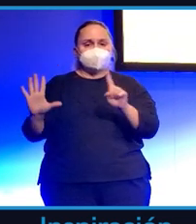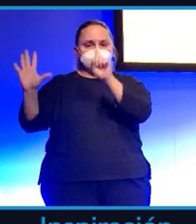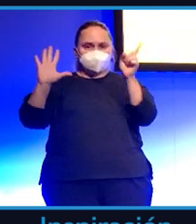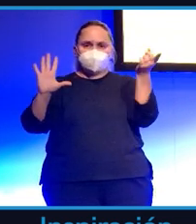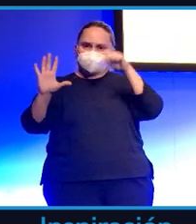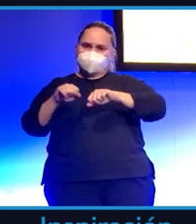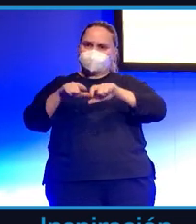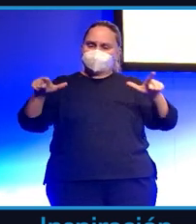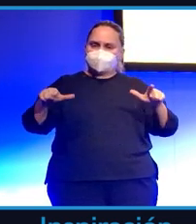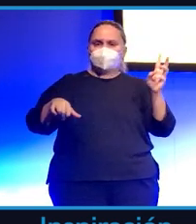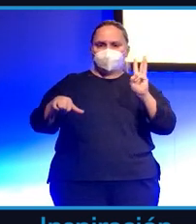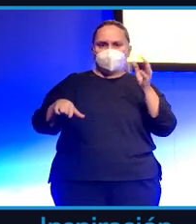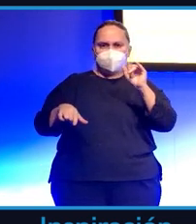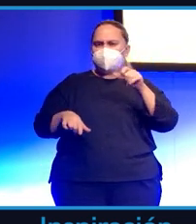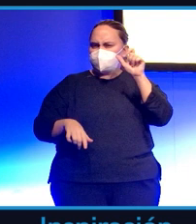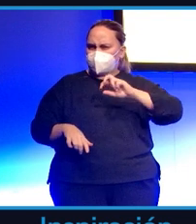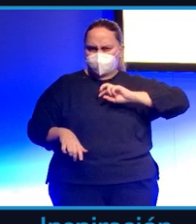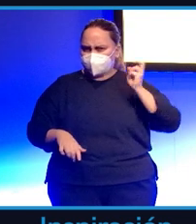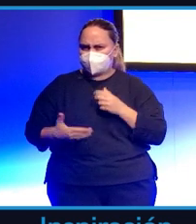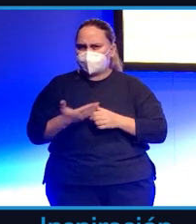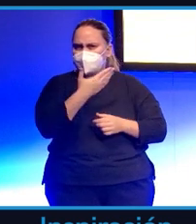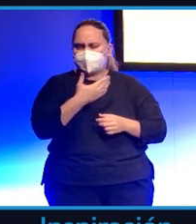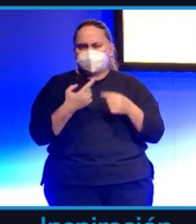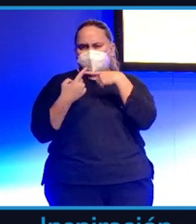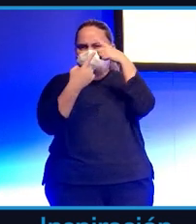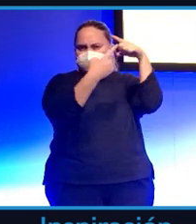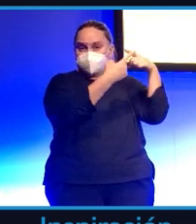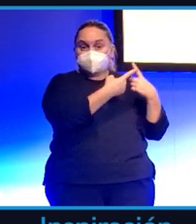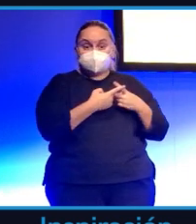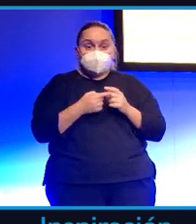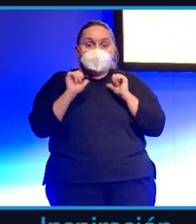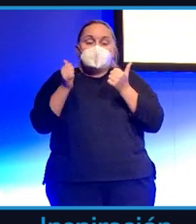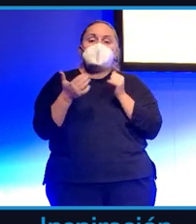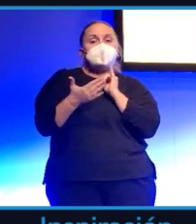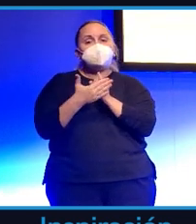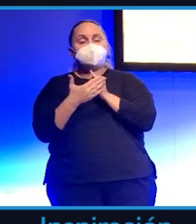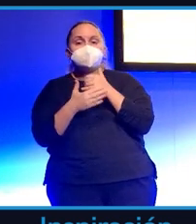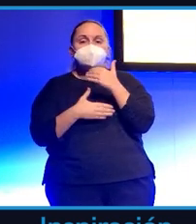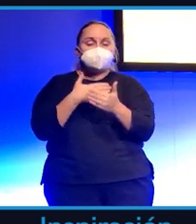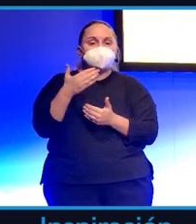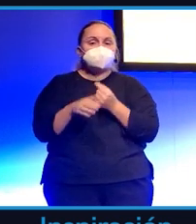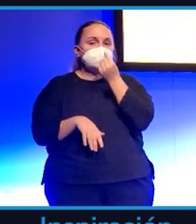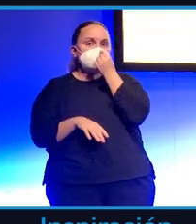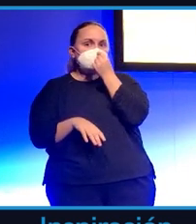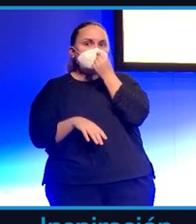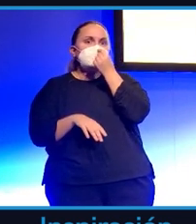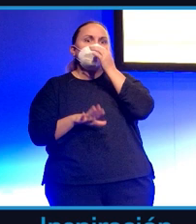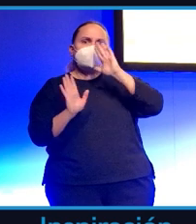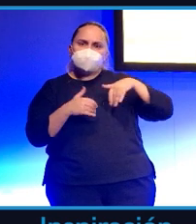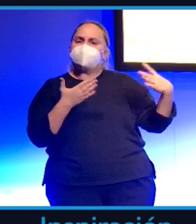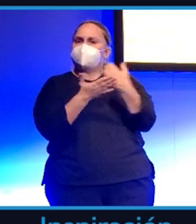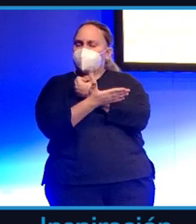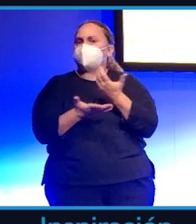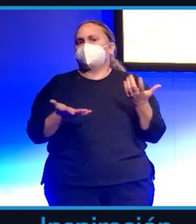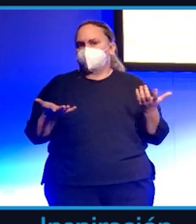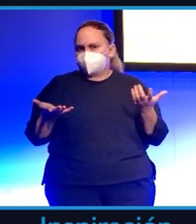gente variopinta, muy diferente, muy diversa. Que han ido empezando y la verdad es que todos con cierto éxito. Siro López,